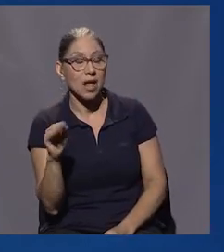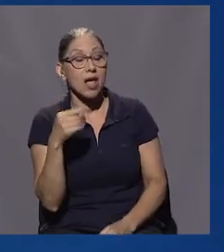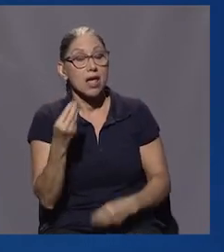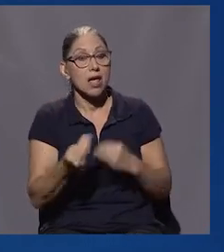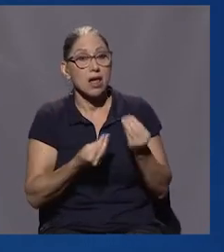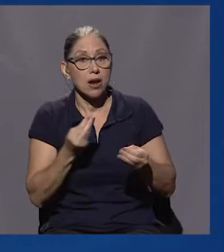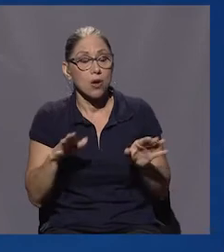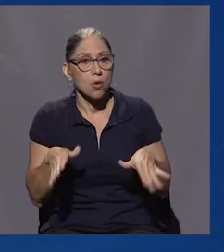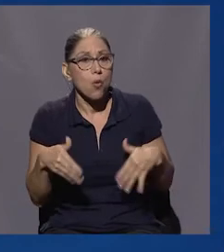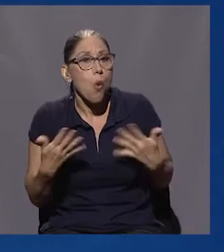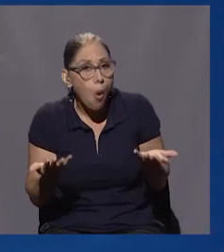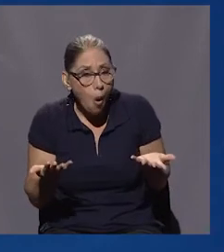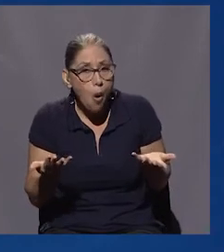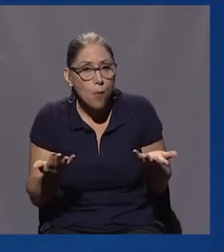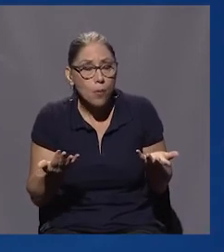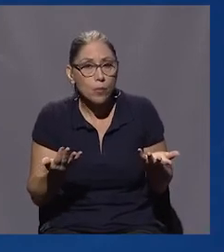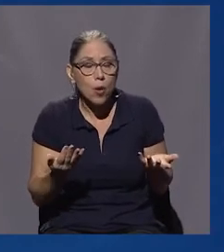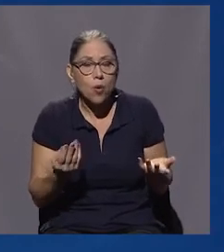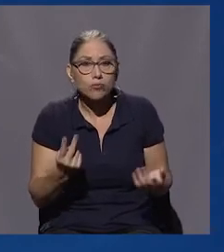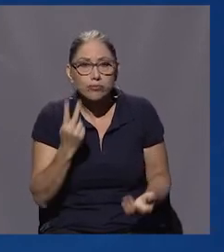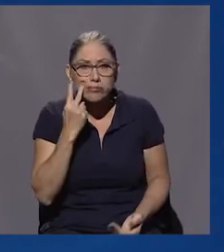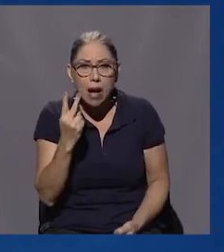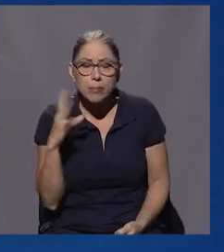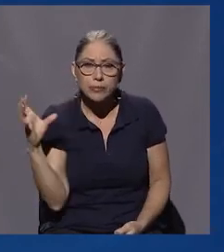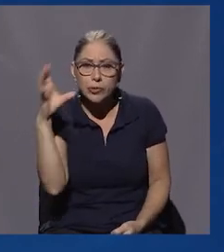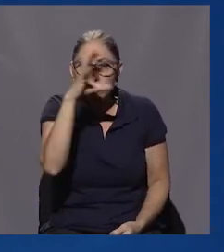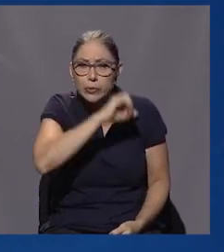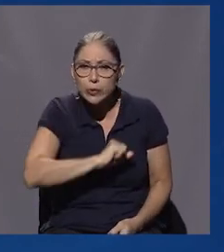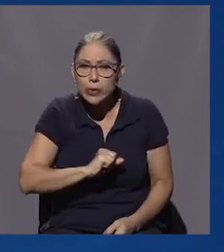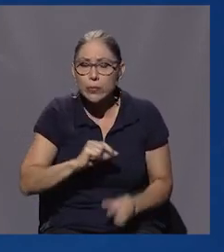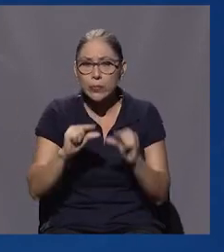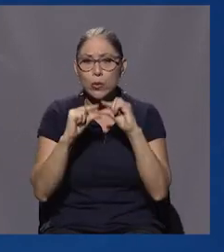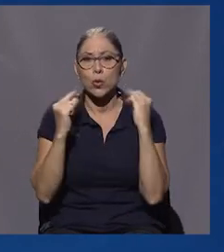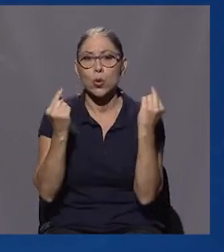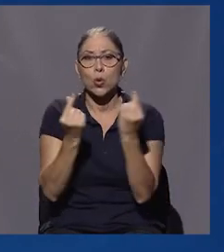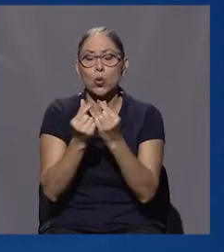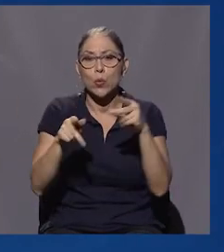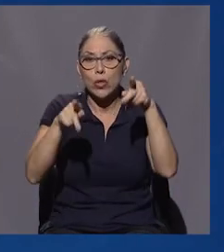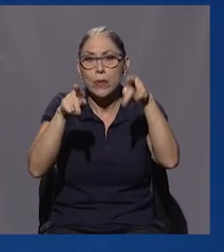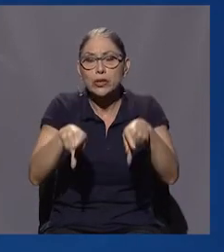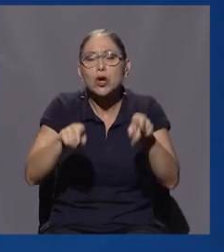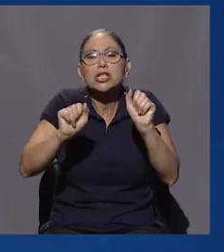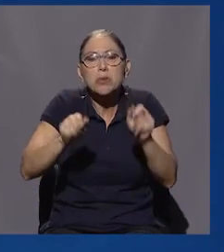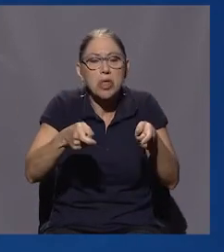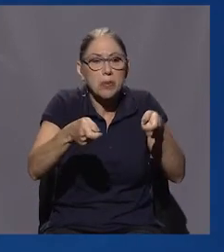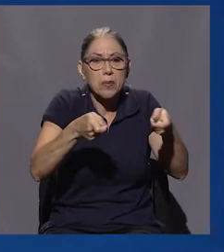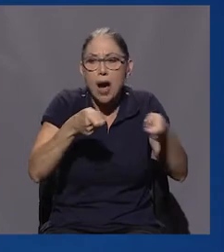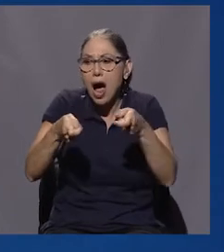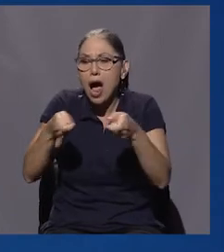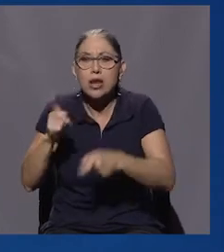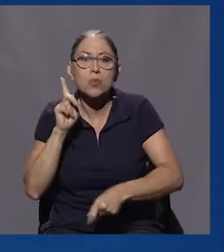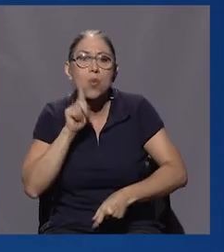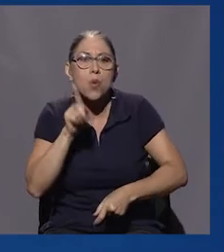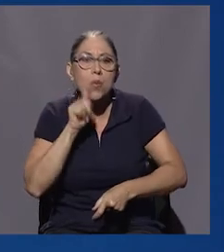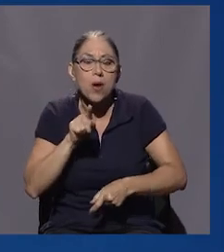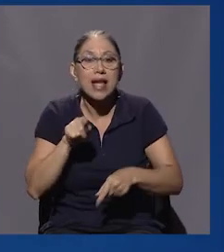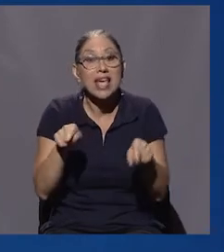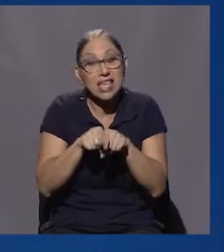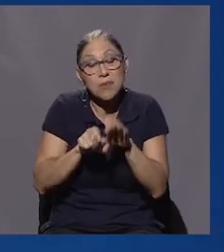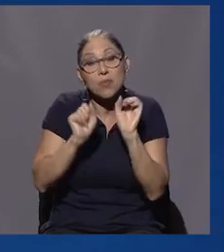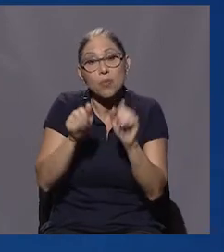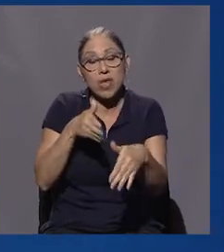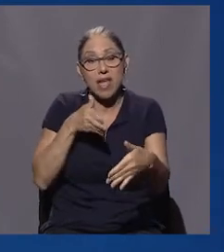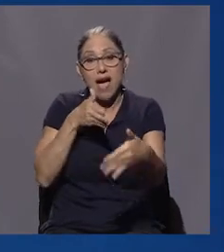cómo de repente existe un grupo de personas que pueden llegar a manipular, engañar y en momentos